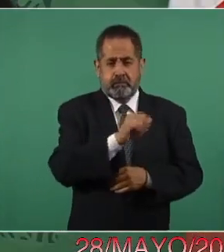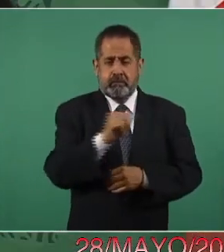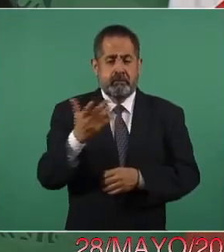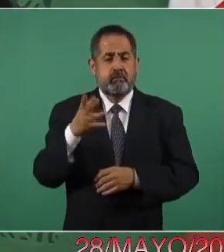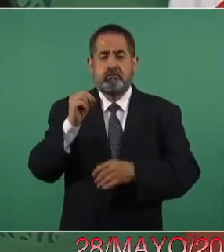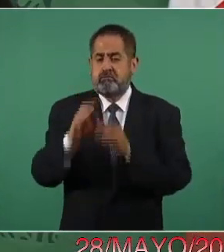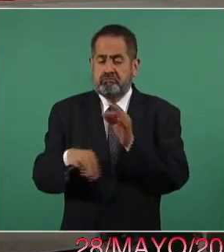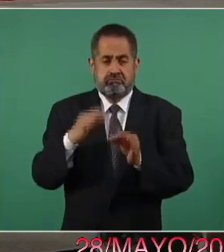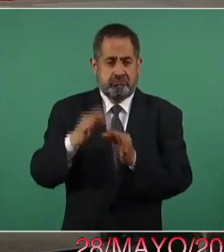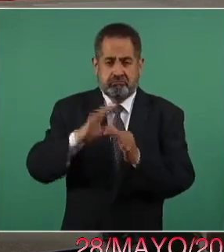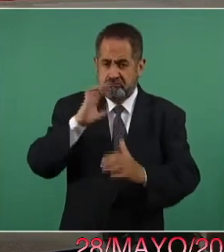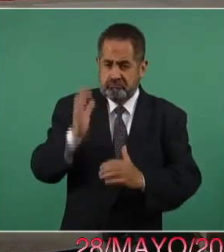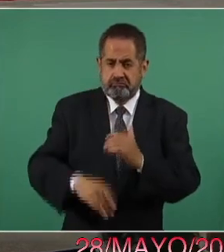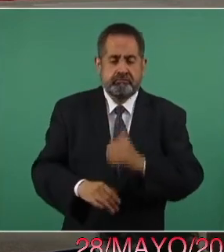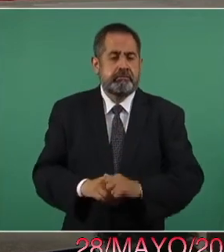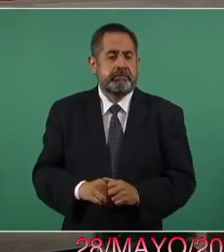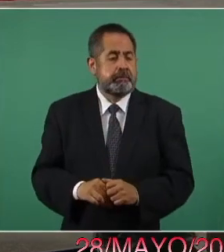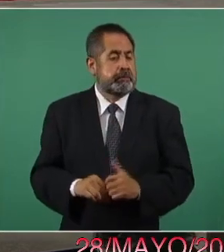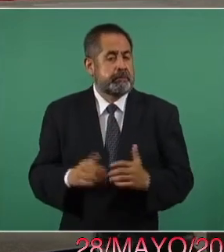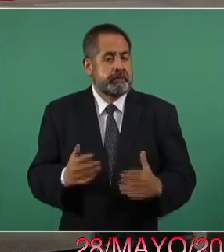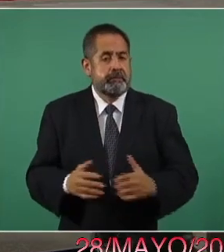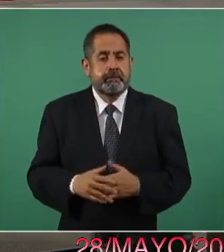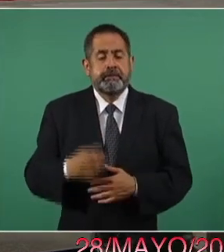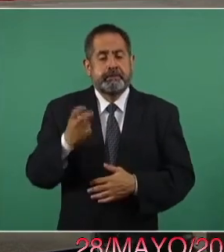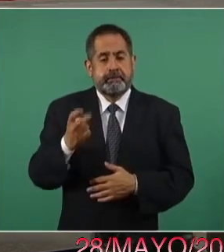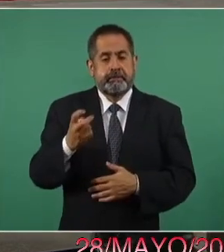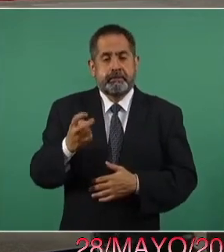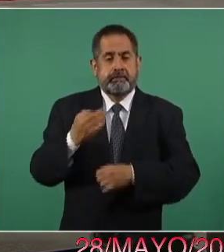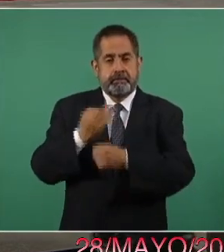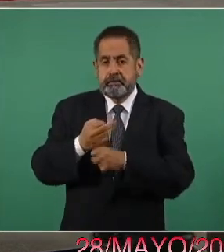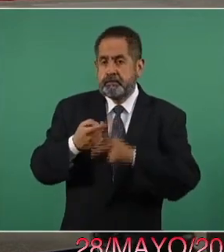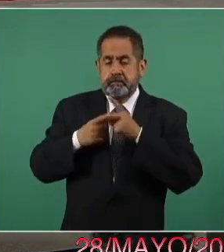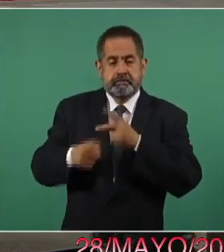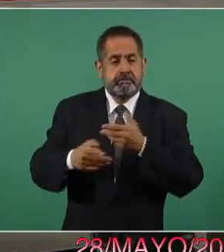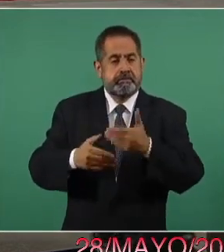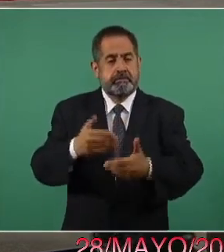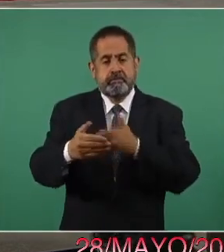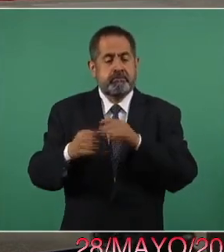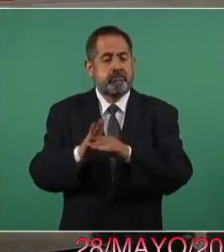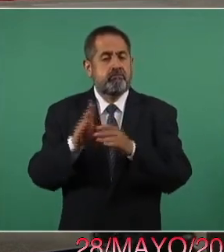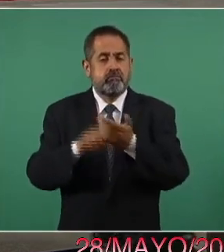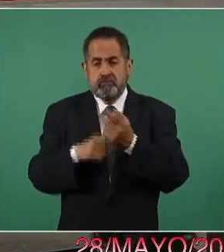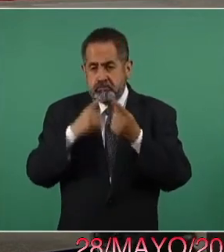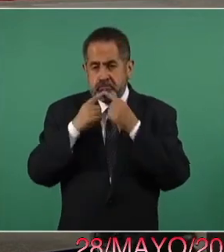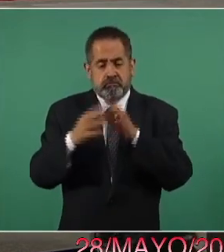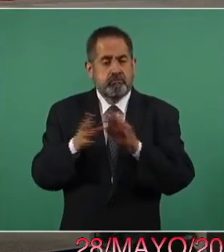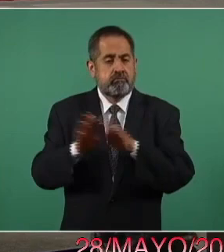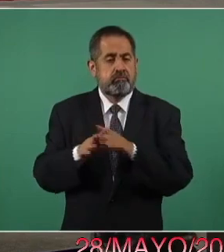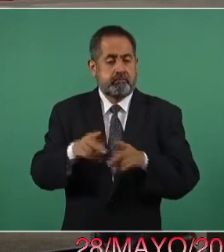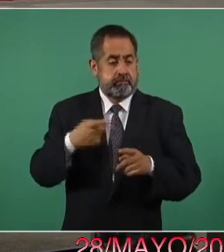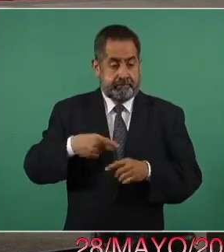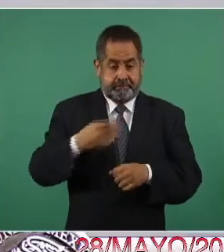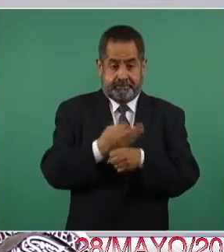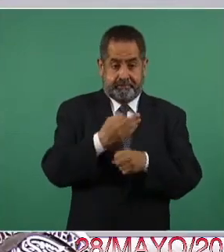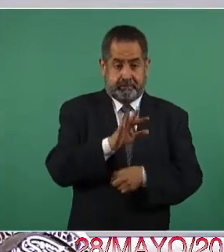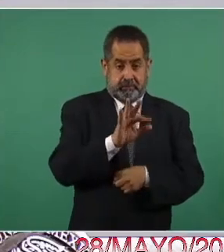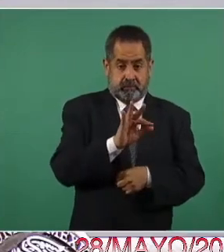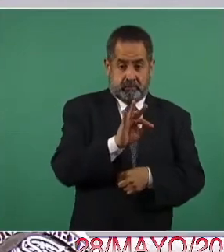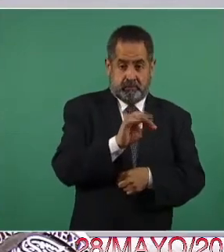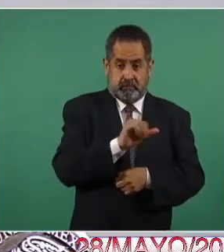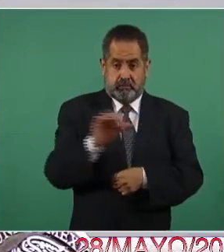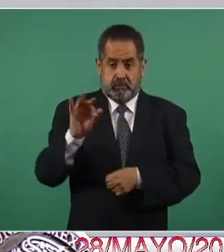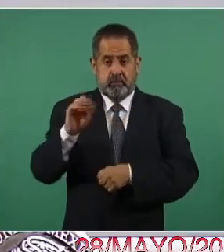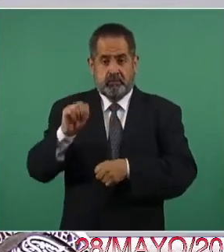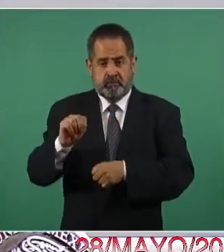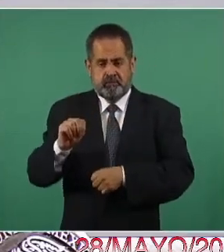años. Ahora, por eso estamos iniciando ahora la vacunación para personas de 40 a 49 años. La